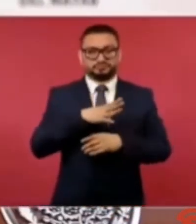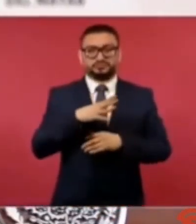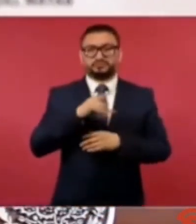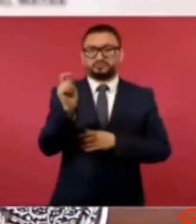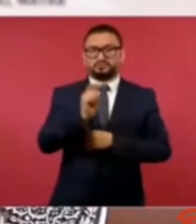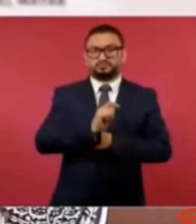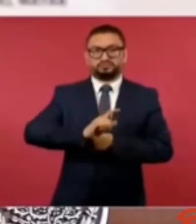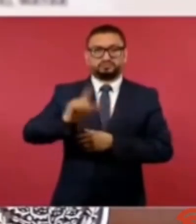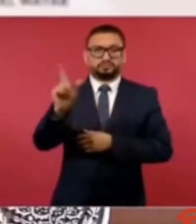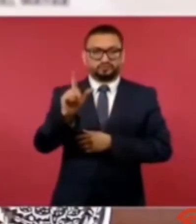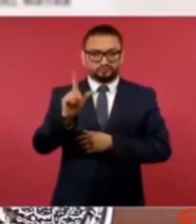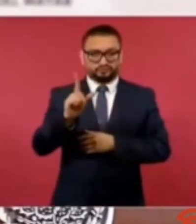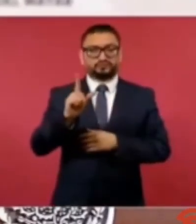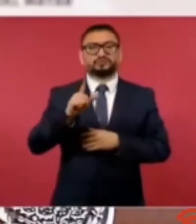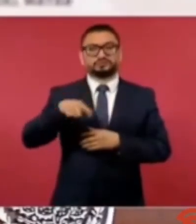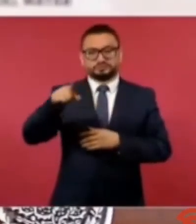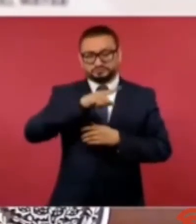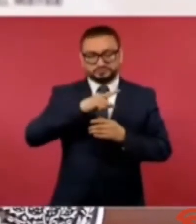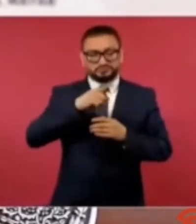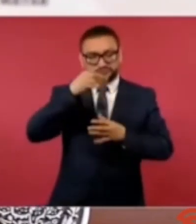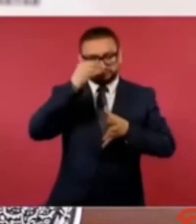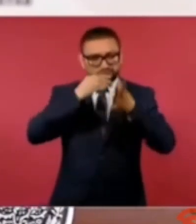profesionalizados con disciplina